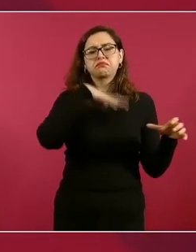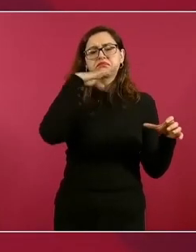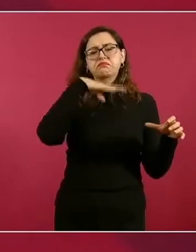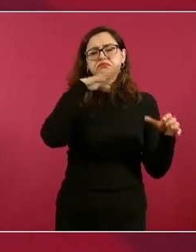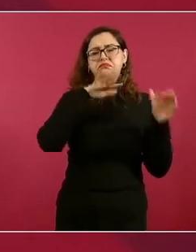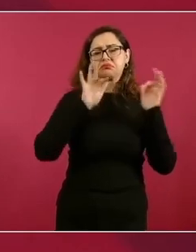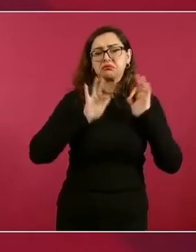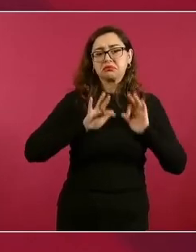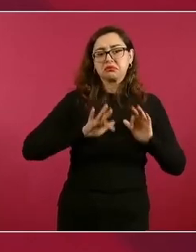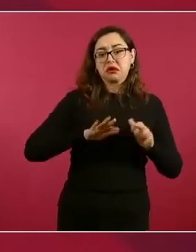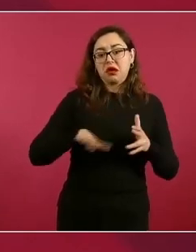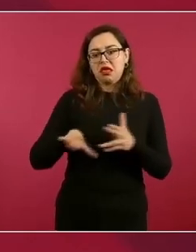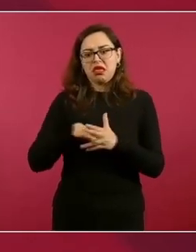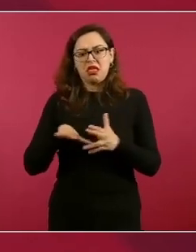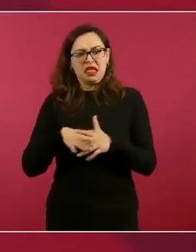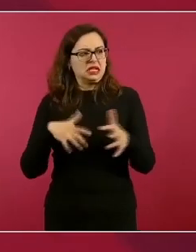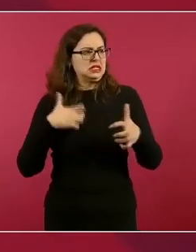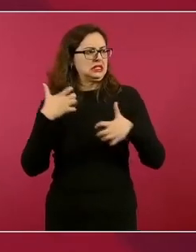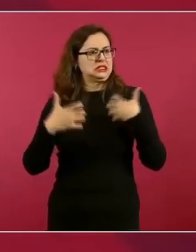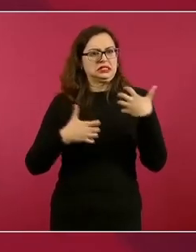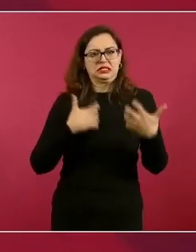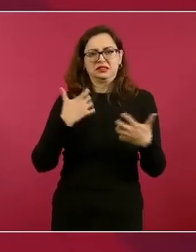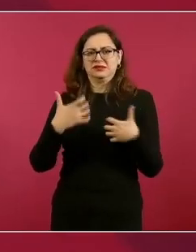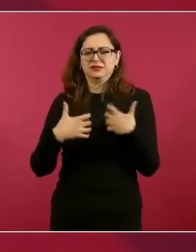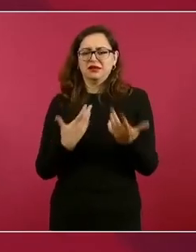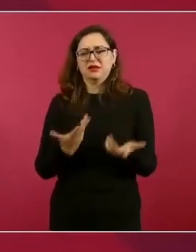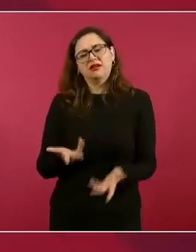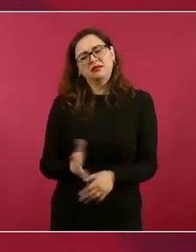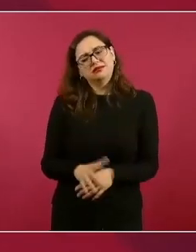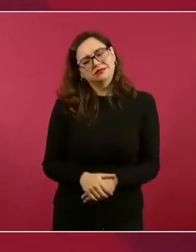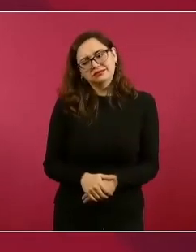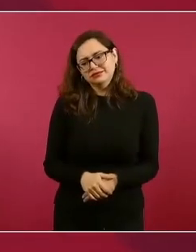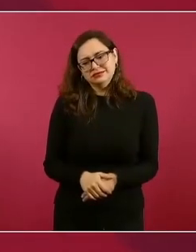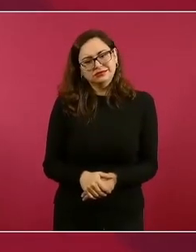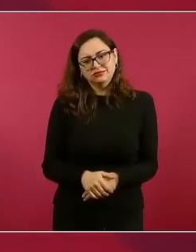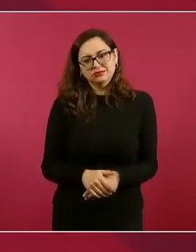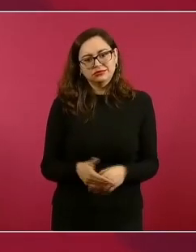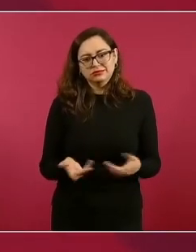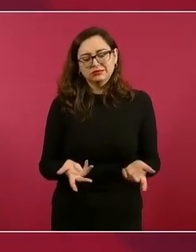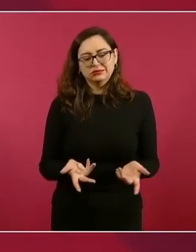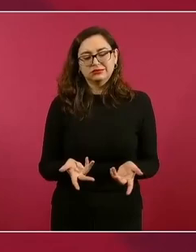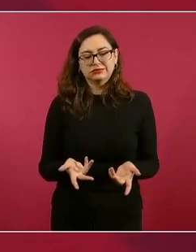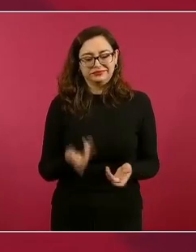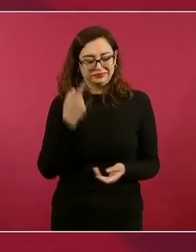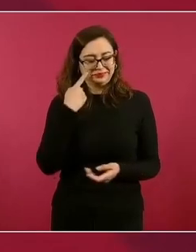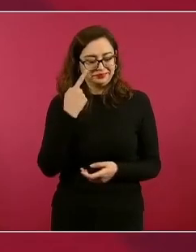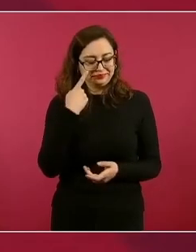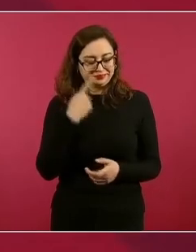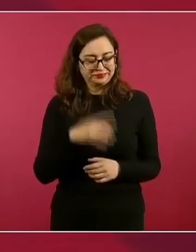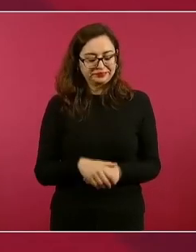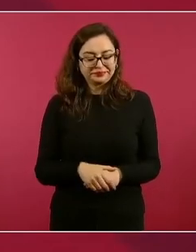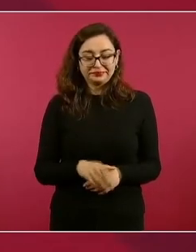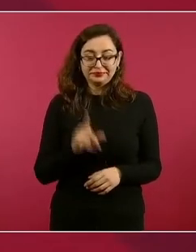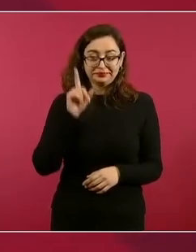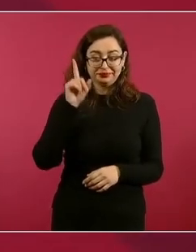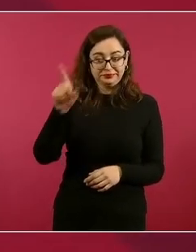Una vez me contaron que allá en Huasteca, en una cantina,